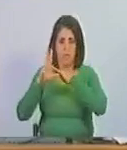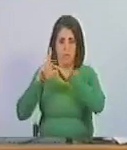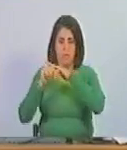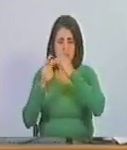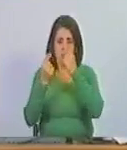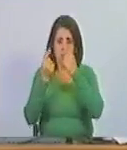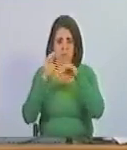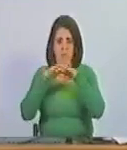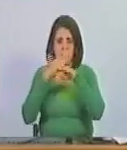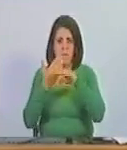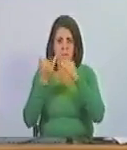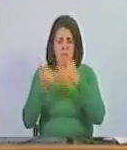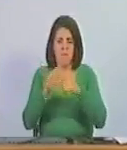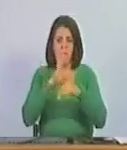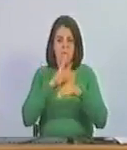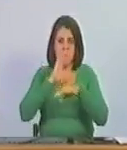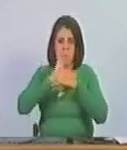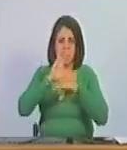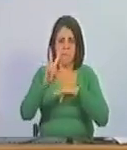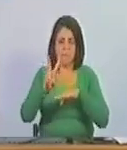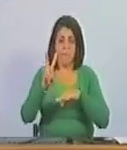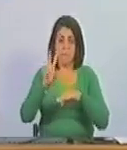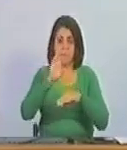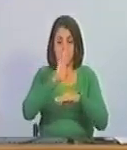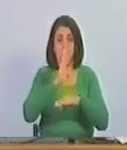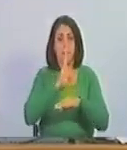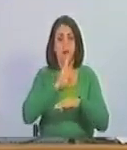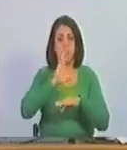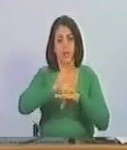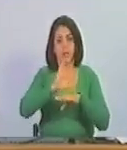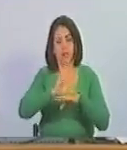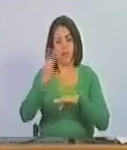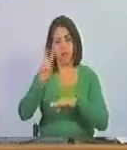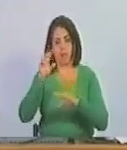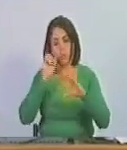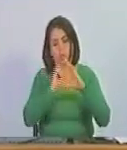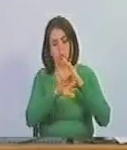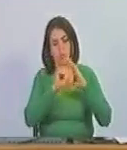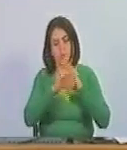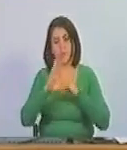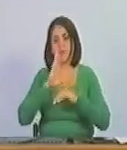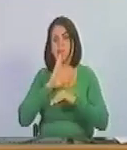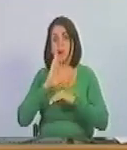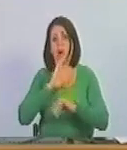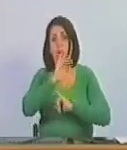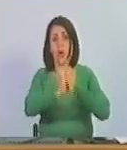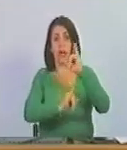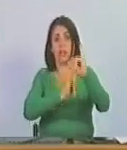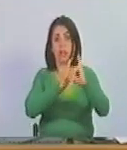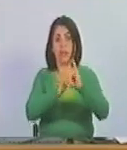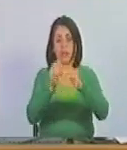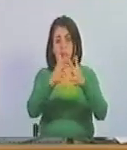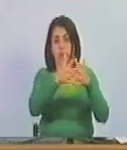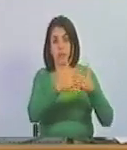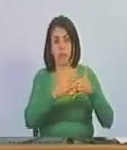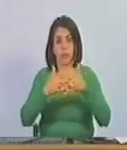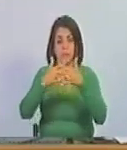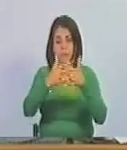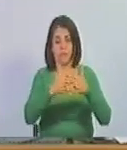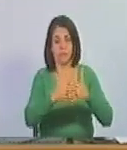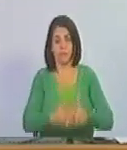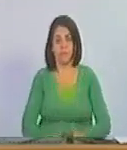efectivo del Banco Central de Venezuela depositado en bancos de los Estados Unidos de